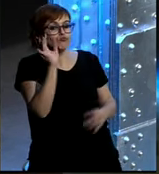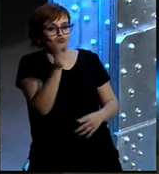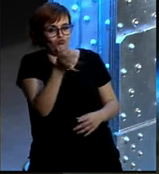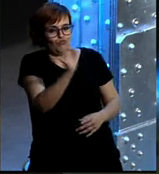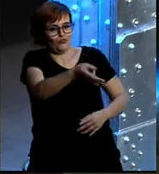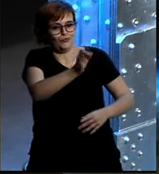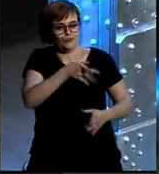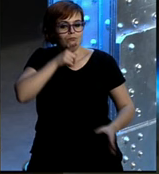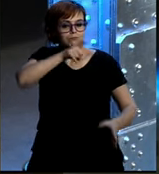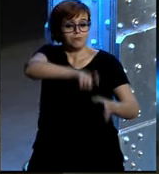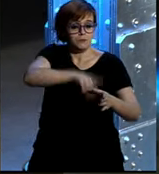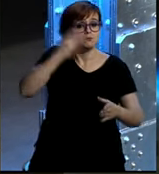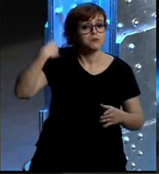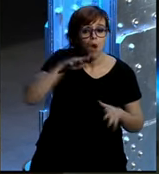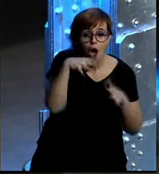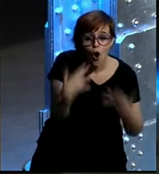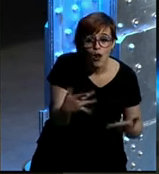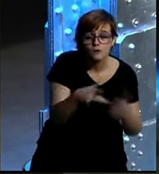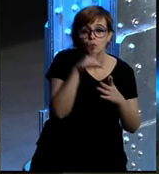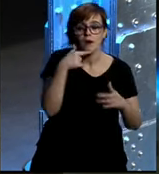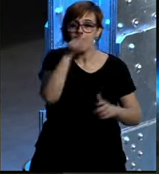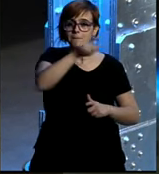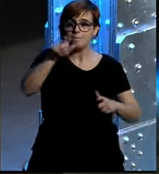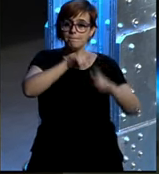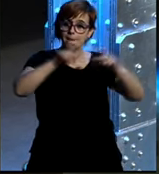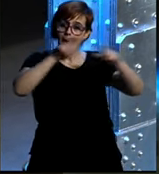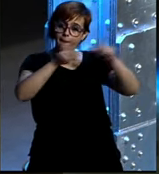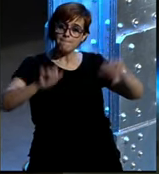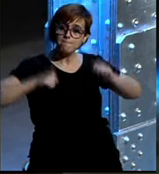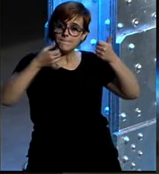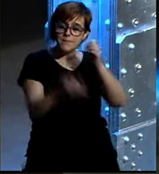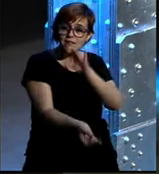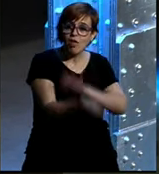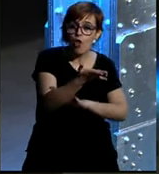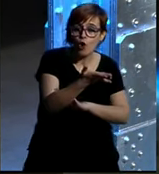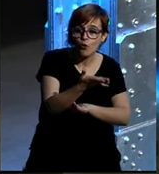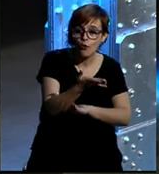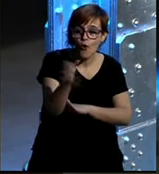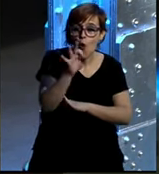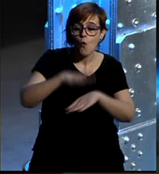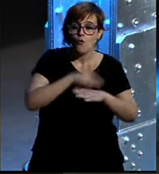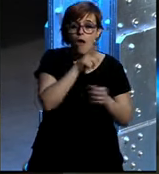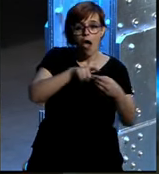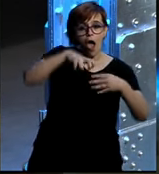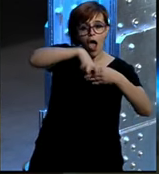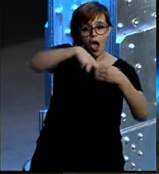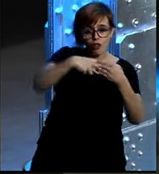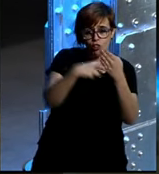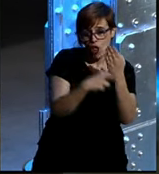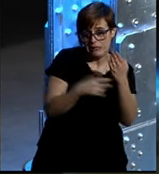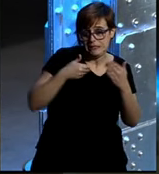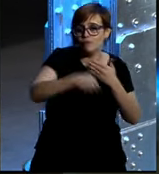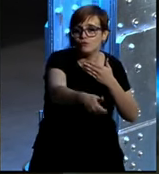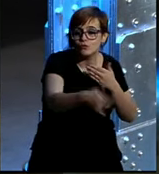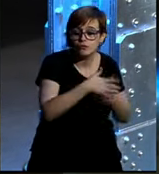eso que podría ser lo que pasa hoy con un emprendedor y un y un accionista futuro pues